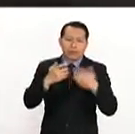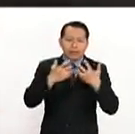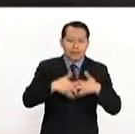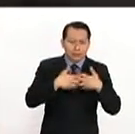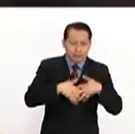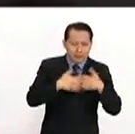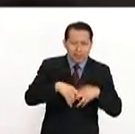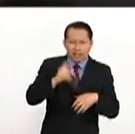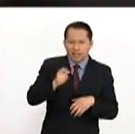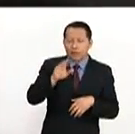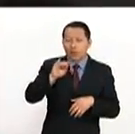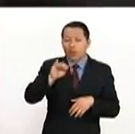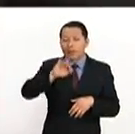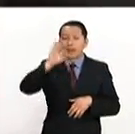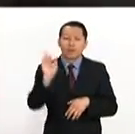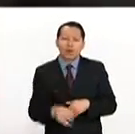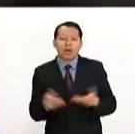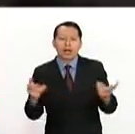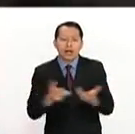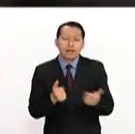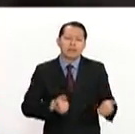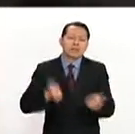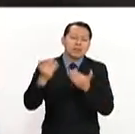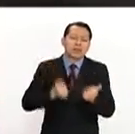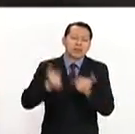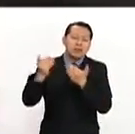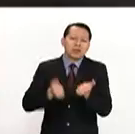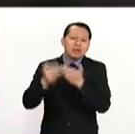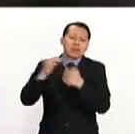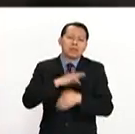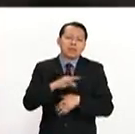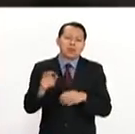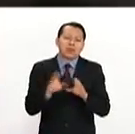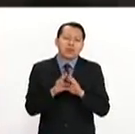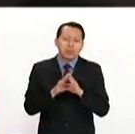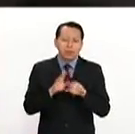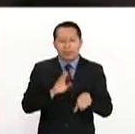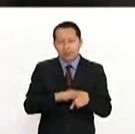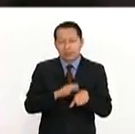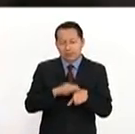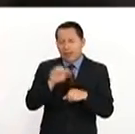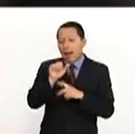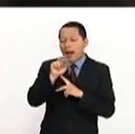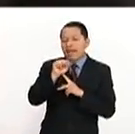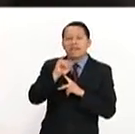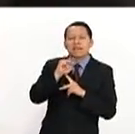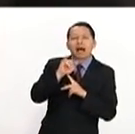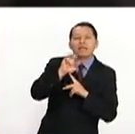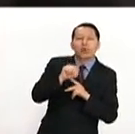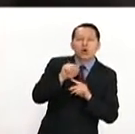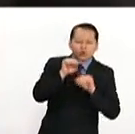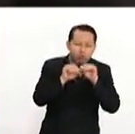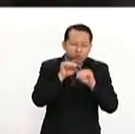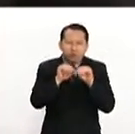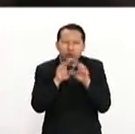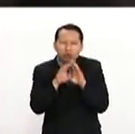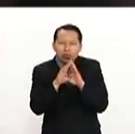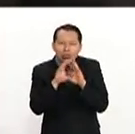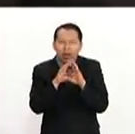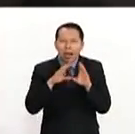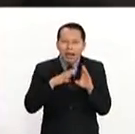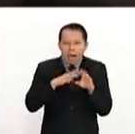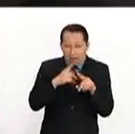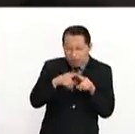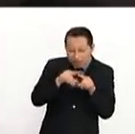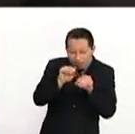industria creativa, el 90% de lo que se produce es exportable, sobre todo en términos de animación. Cuando tú creas un personaje animado, pues puede